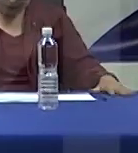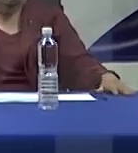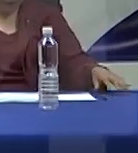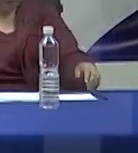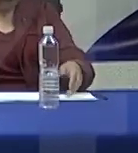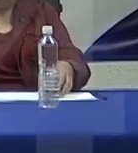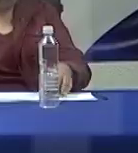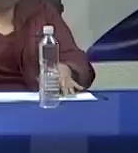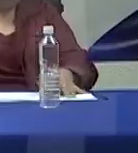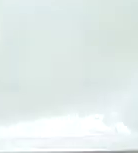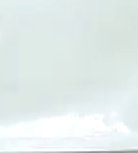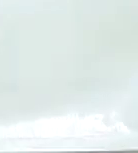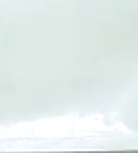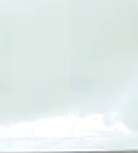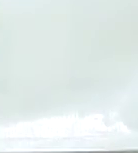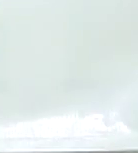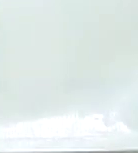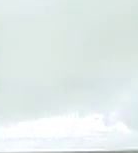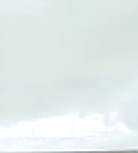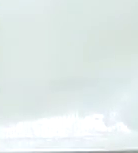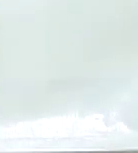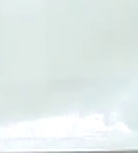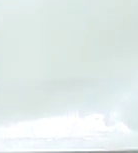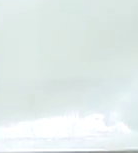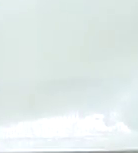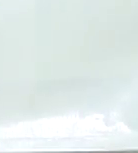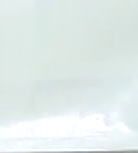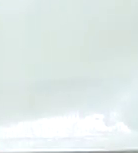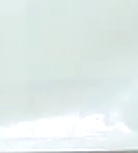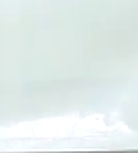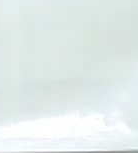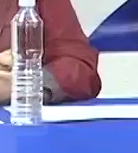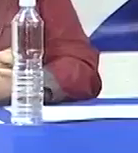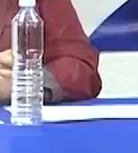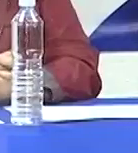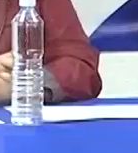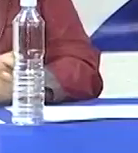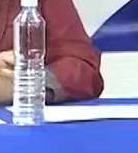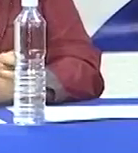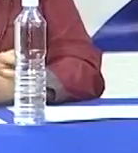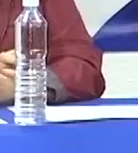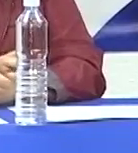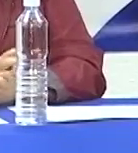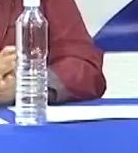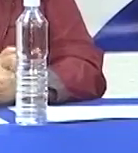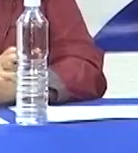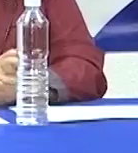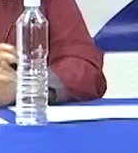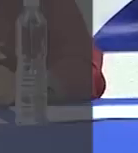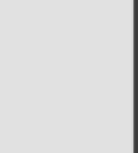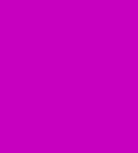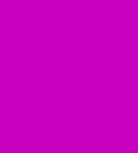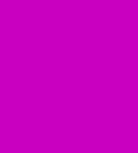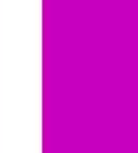Presentó Fiscalía General de Justicia del Estado, informe sobre localización de 12 cuerpos sin vida en Tlaxcala.